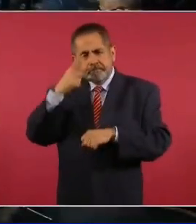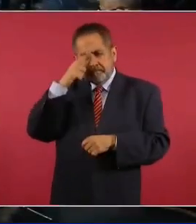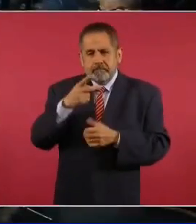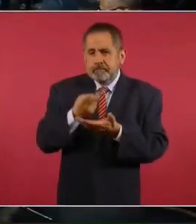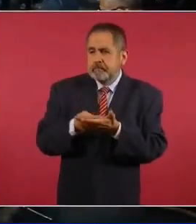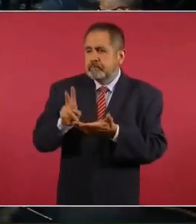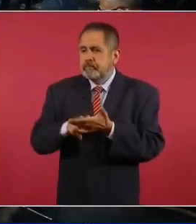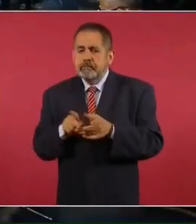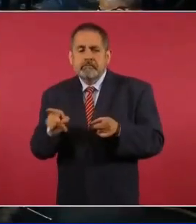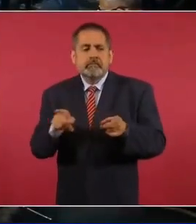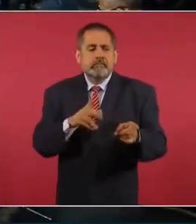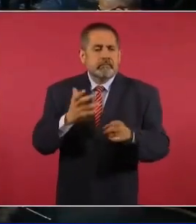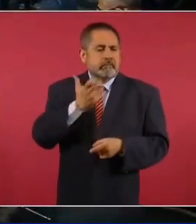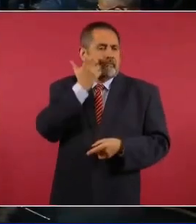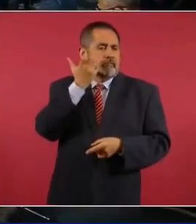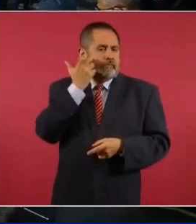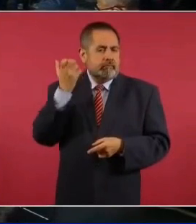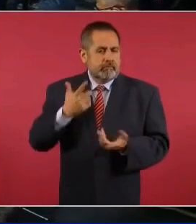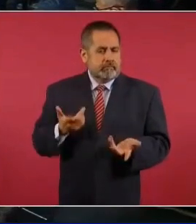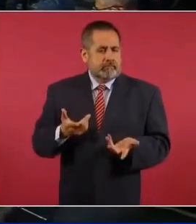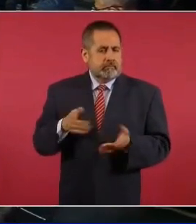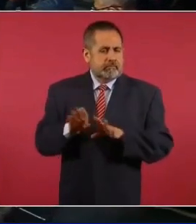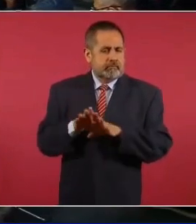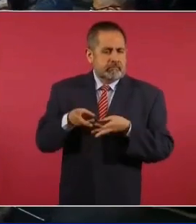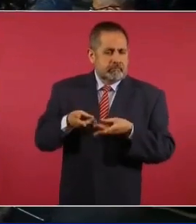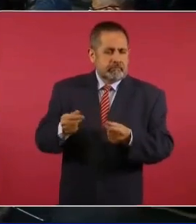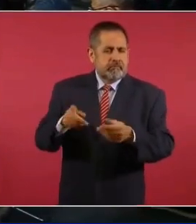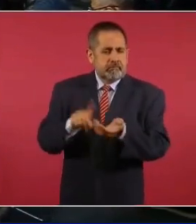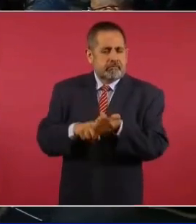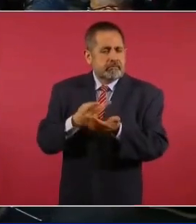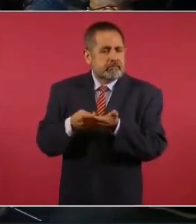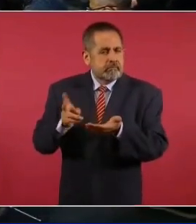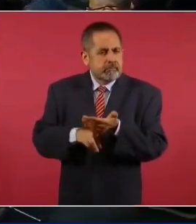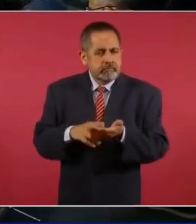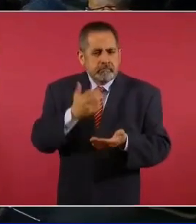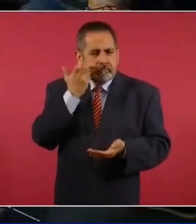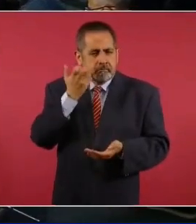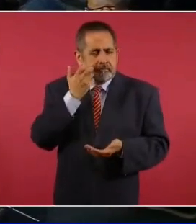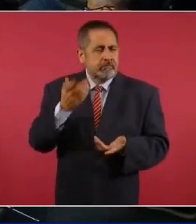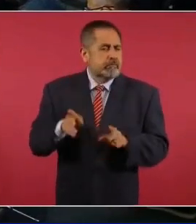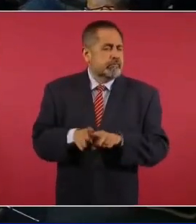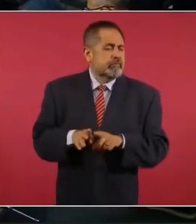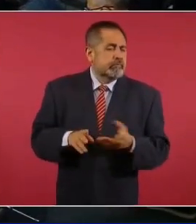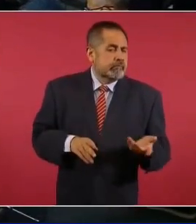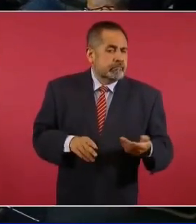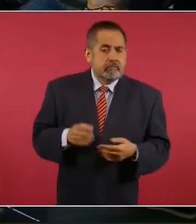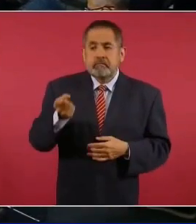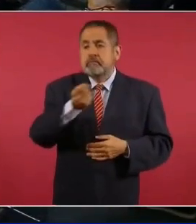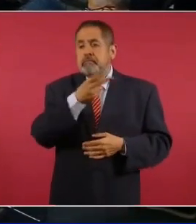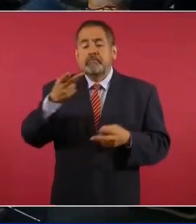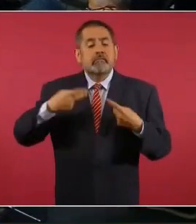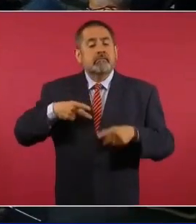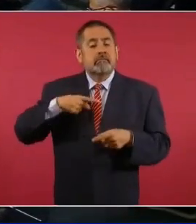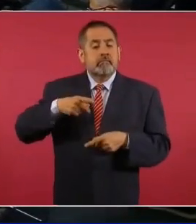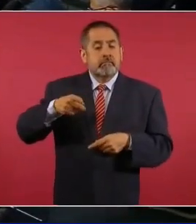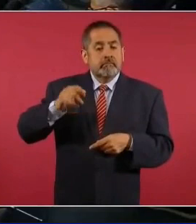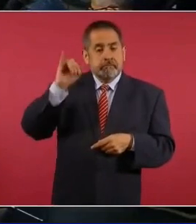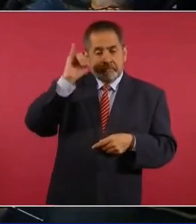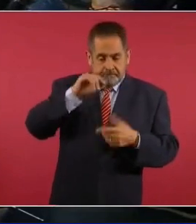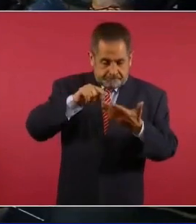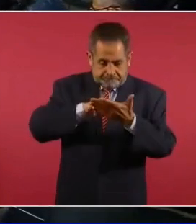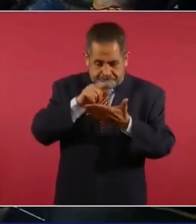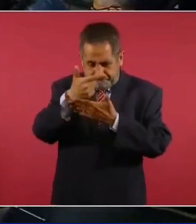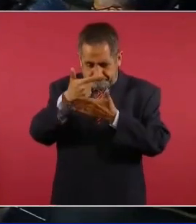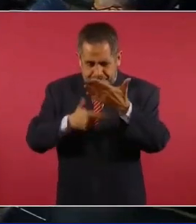este tipo de subejercicios, porque incluso los padrones están alterados